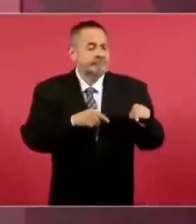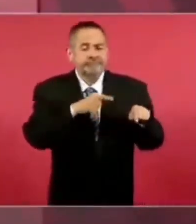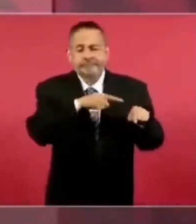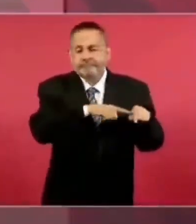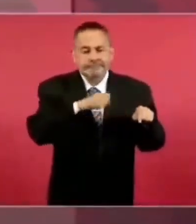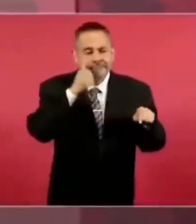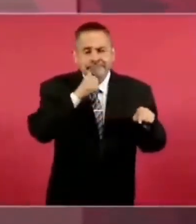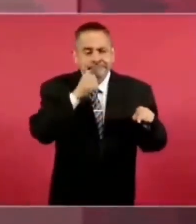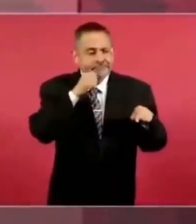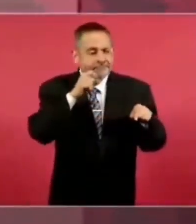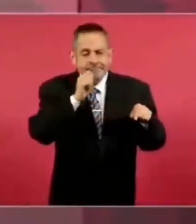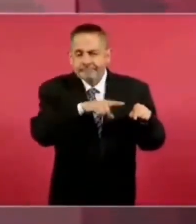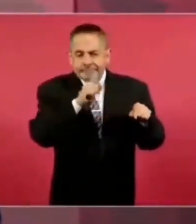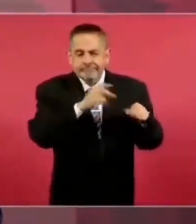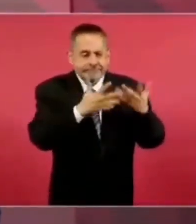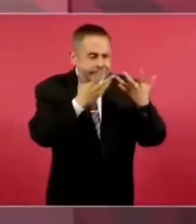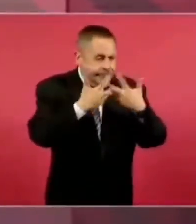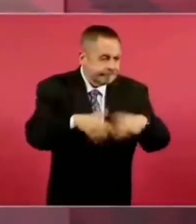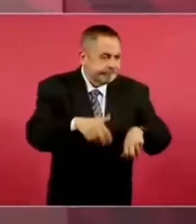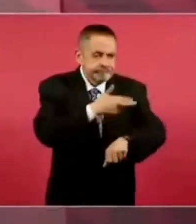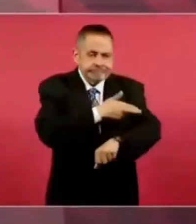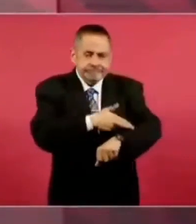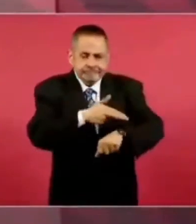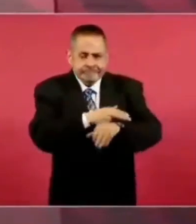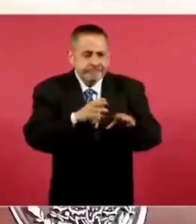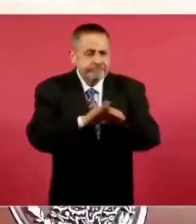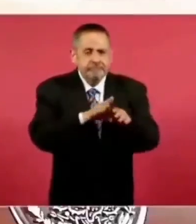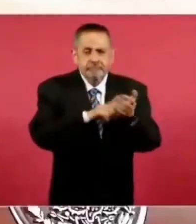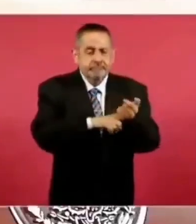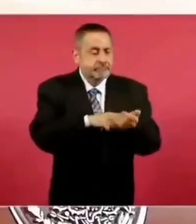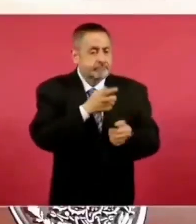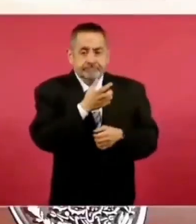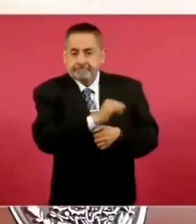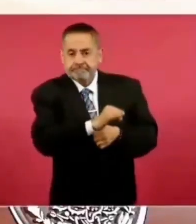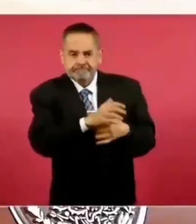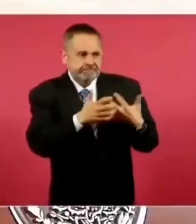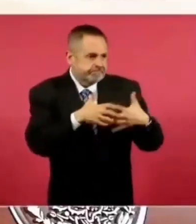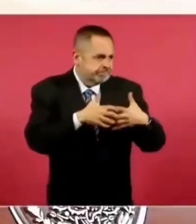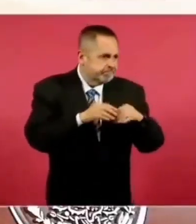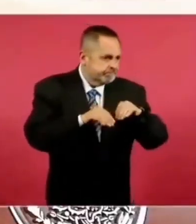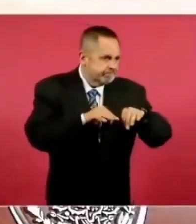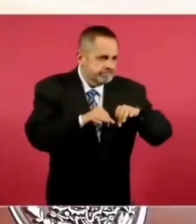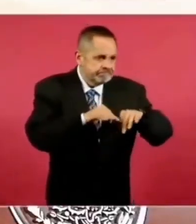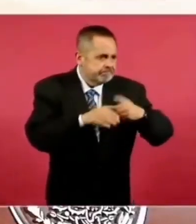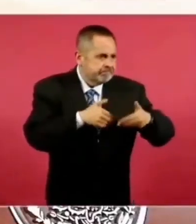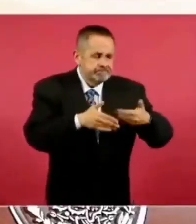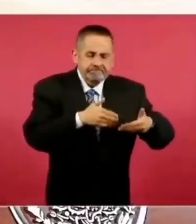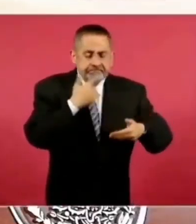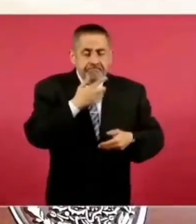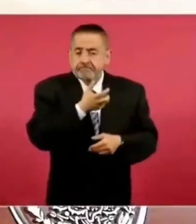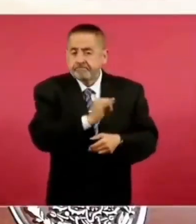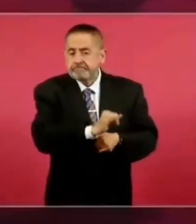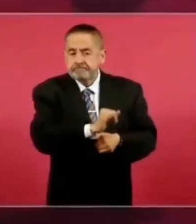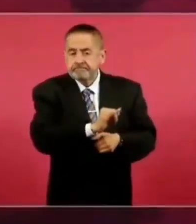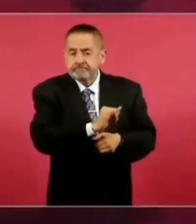para funcionar y para